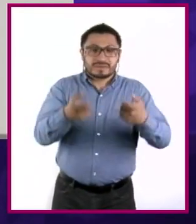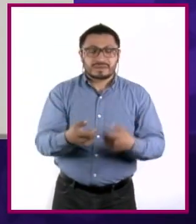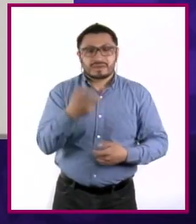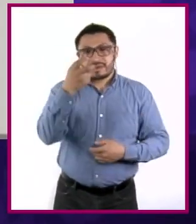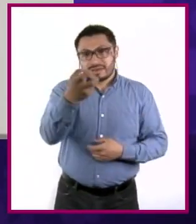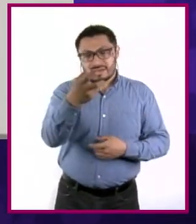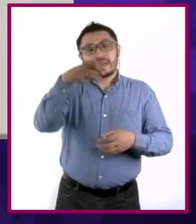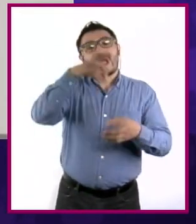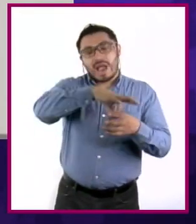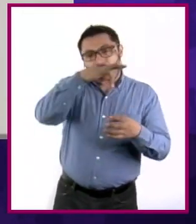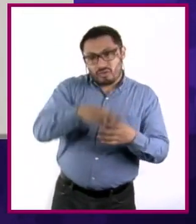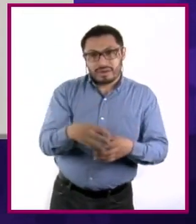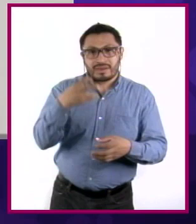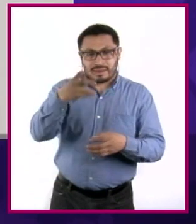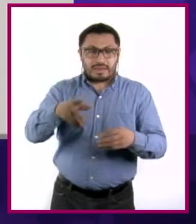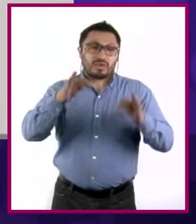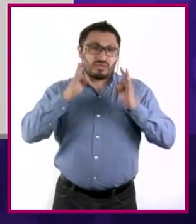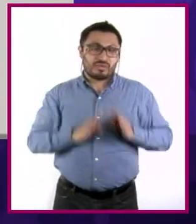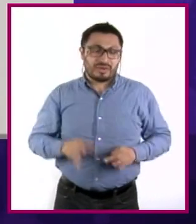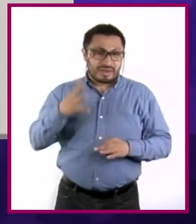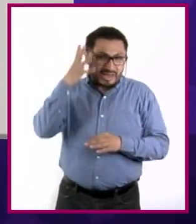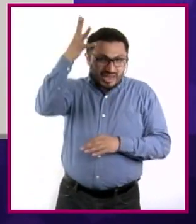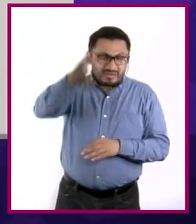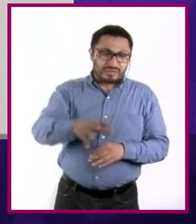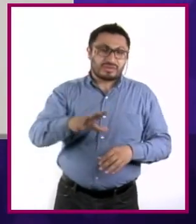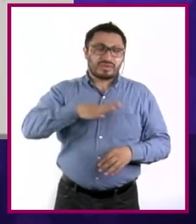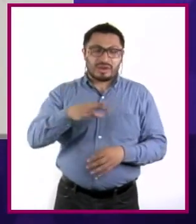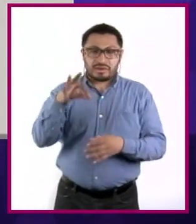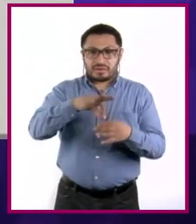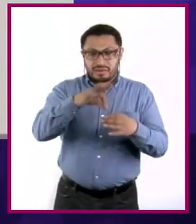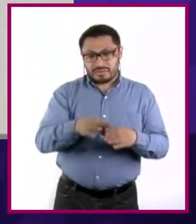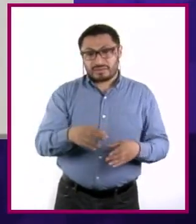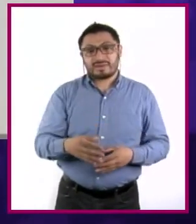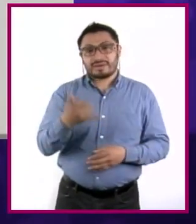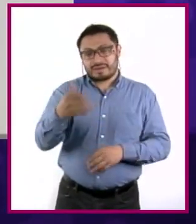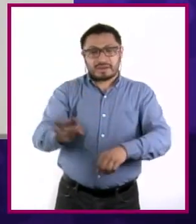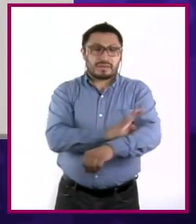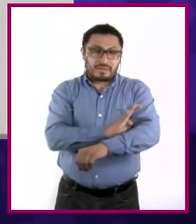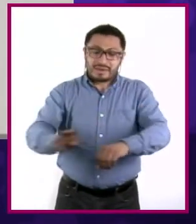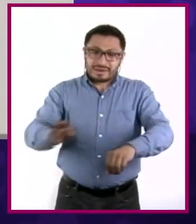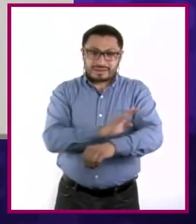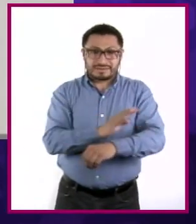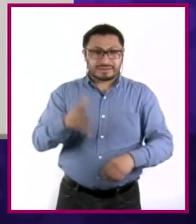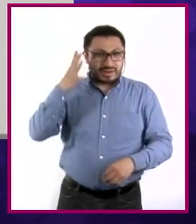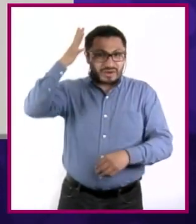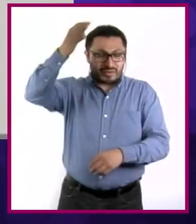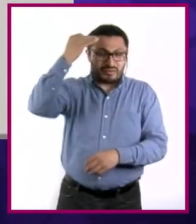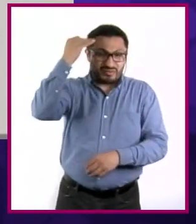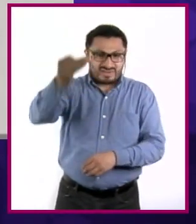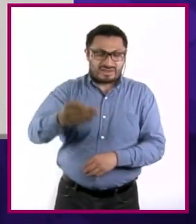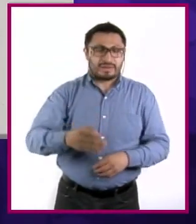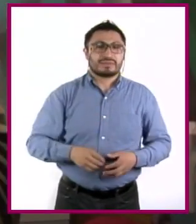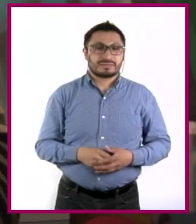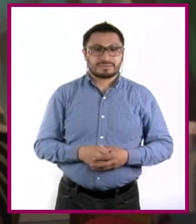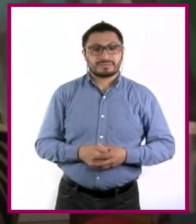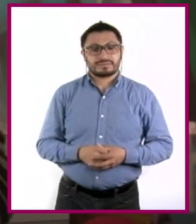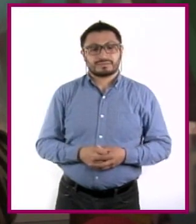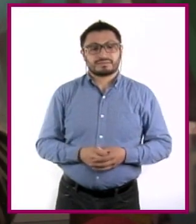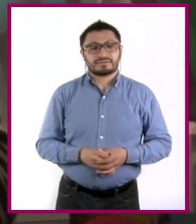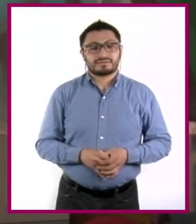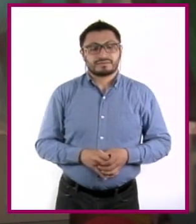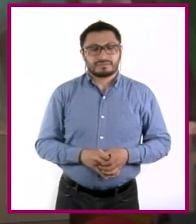dar muchísima tranquilidad y, sobre todo, un bienestar que también sí se puede encontrar ligado con las funciones.